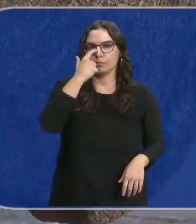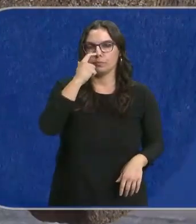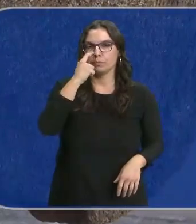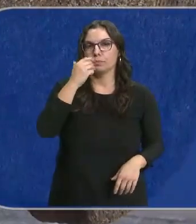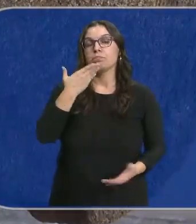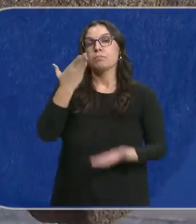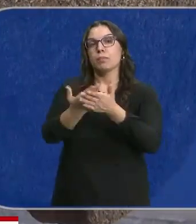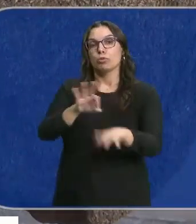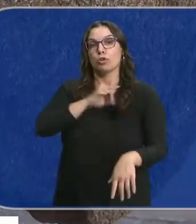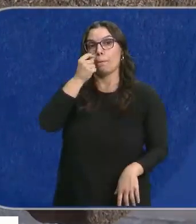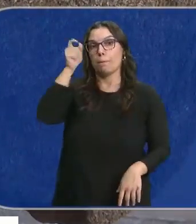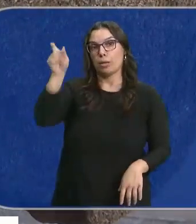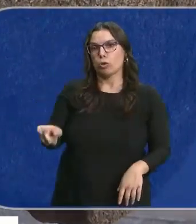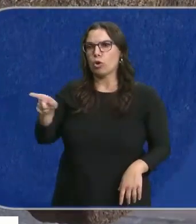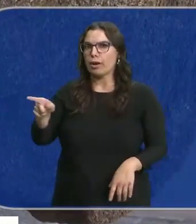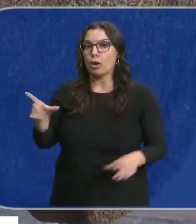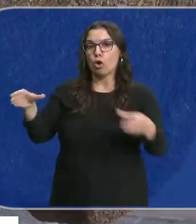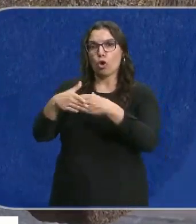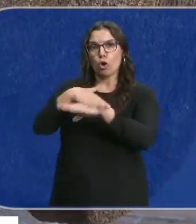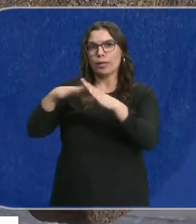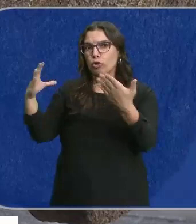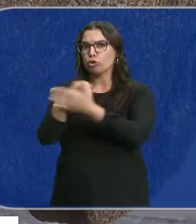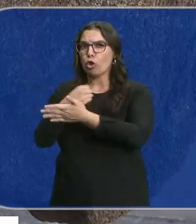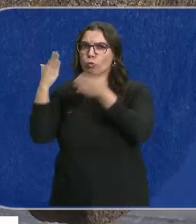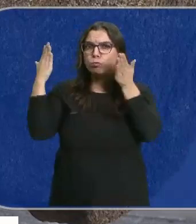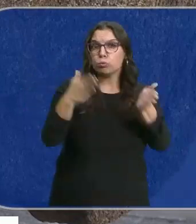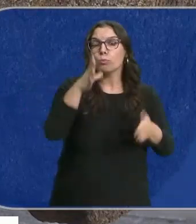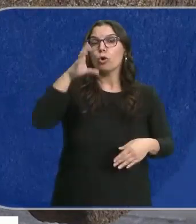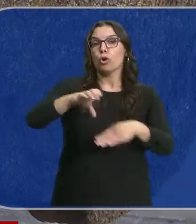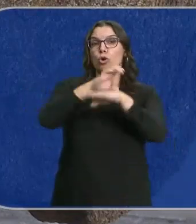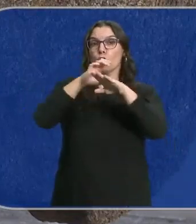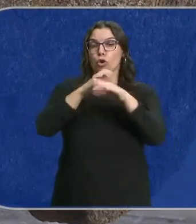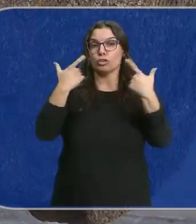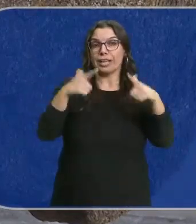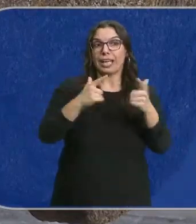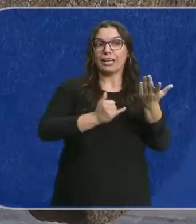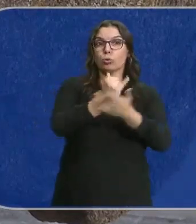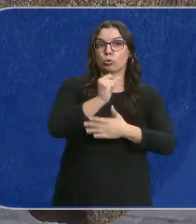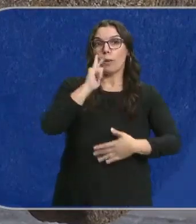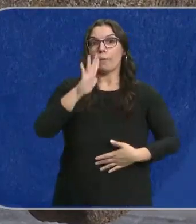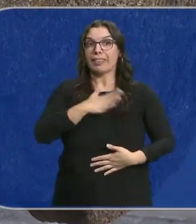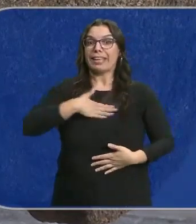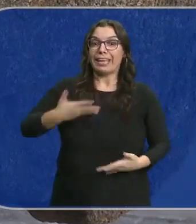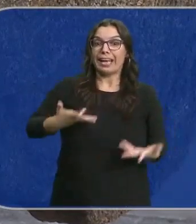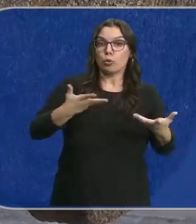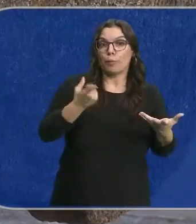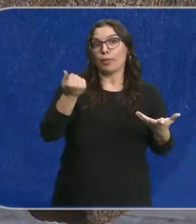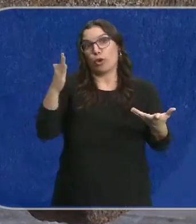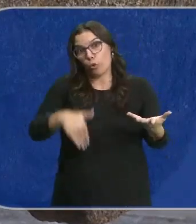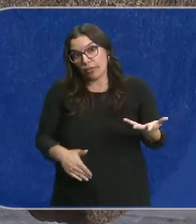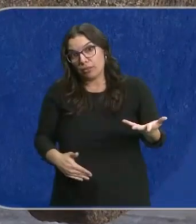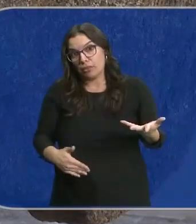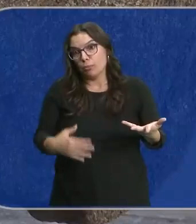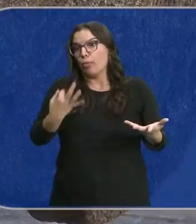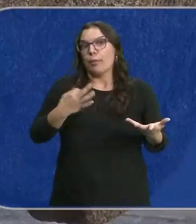Pedimos al señor Mañueco que se implique todo el gobierno de la Junta porque la Consejería de Agricultura parece que tiene voluntad de poner ayudas, pero tiene poco dinero.